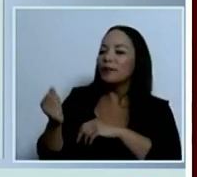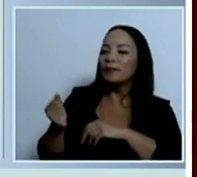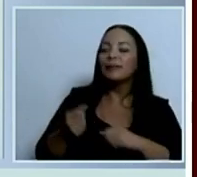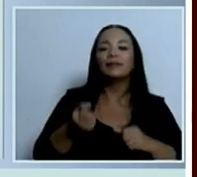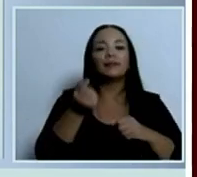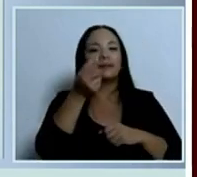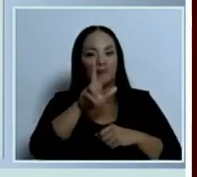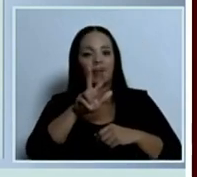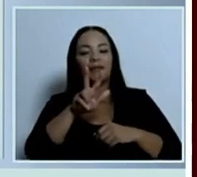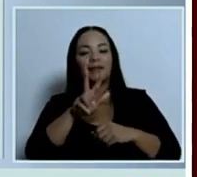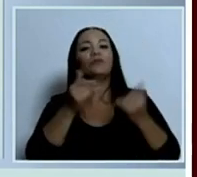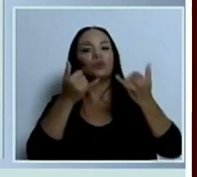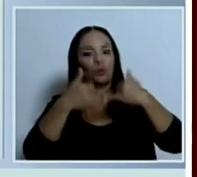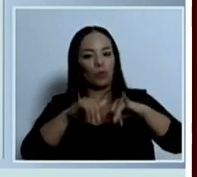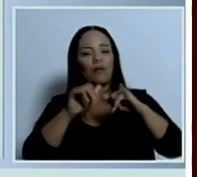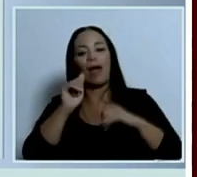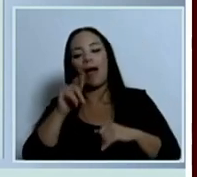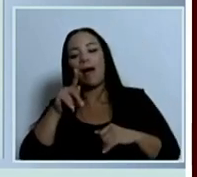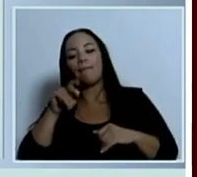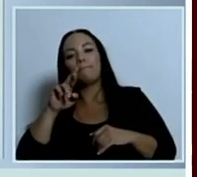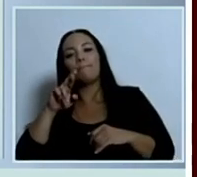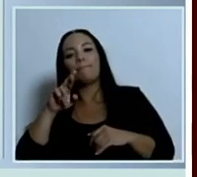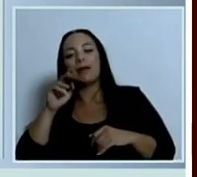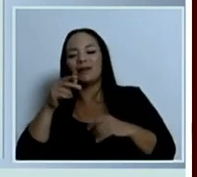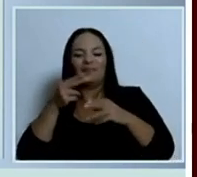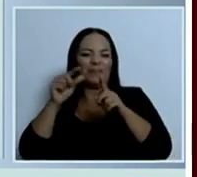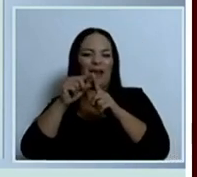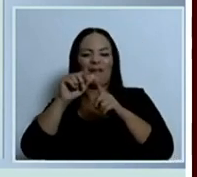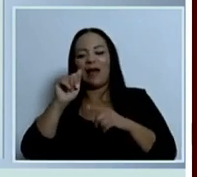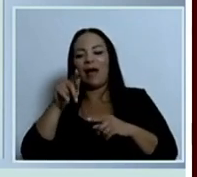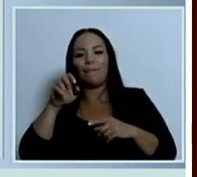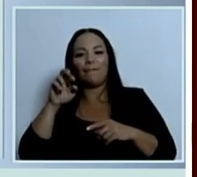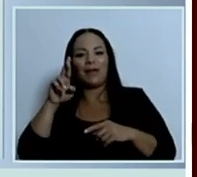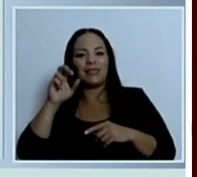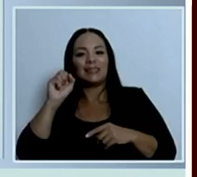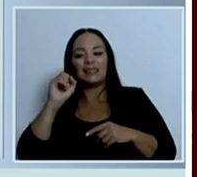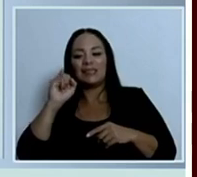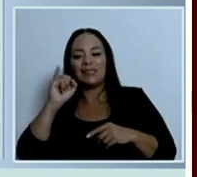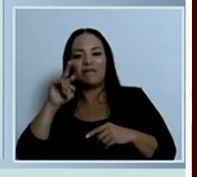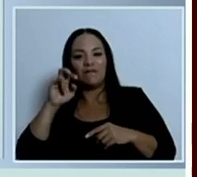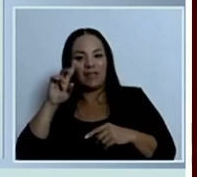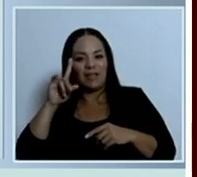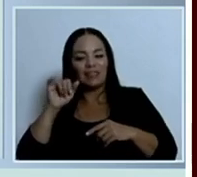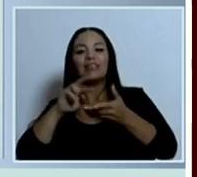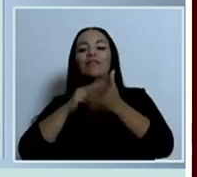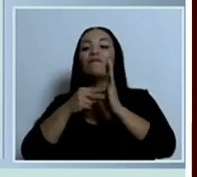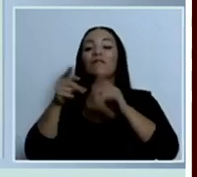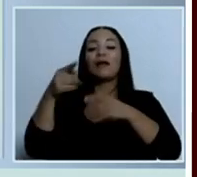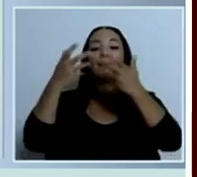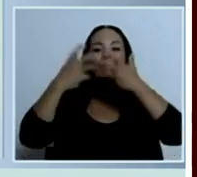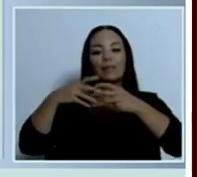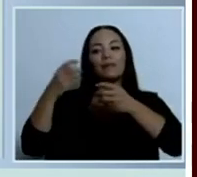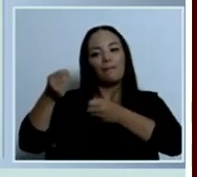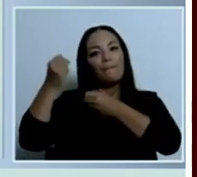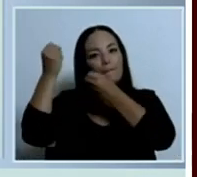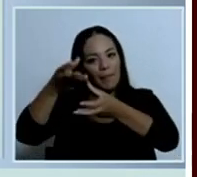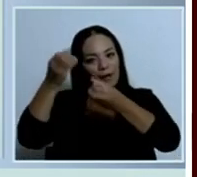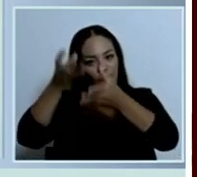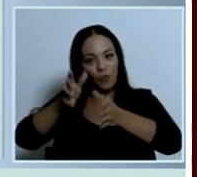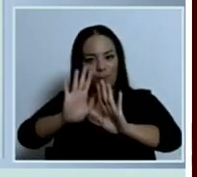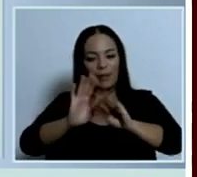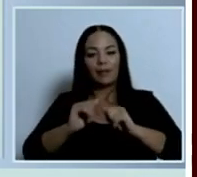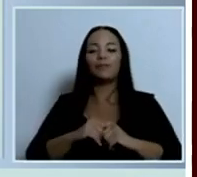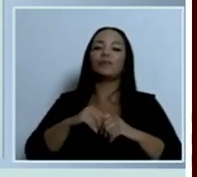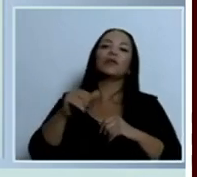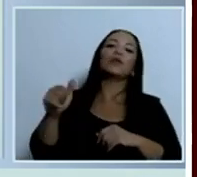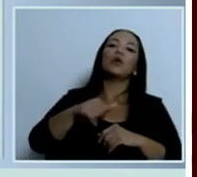apercibidas. Que eso quiere decir que la empresa tiene que presentar alguna información que les hace falta. Y nueve que están por analizar. Entonces esto